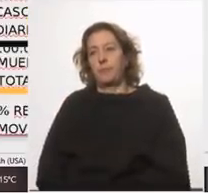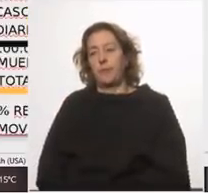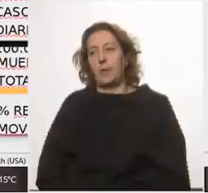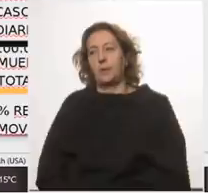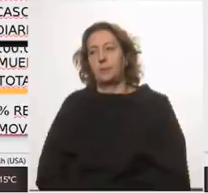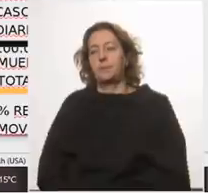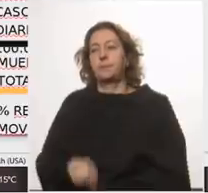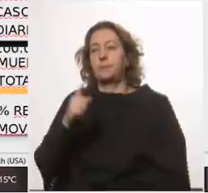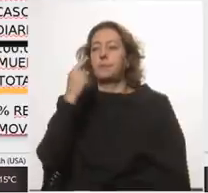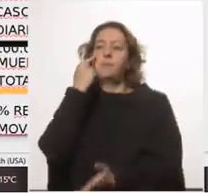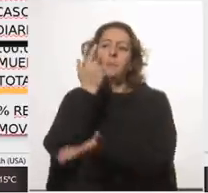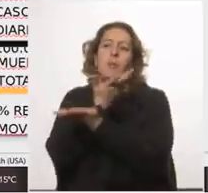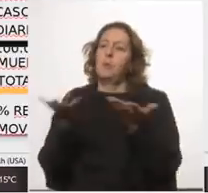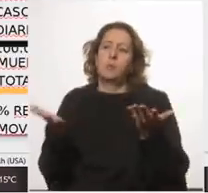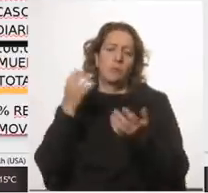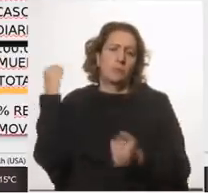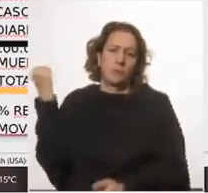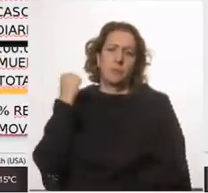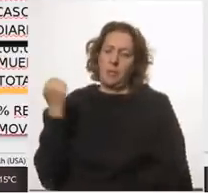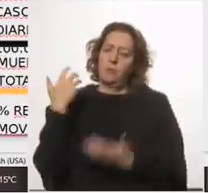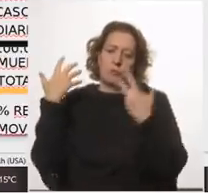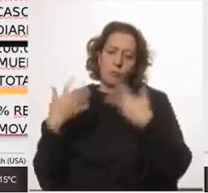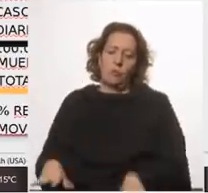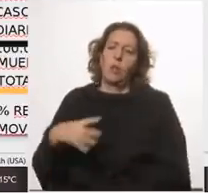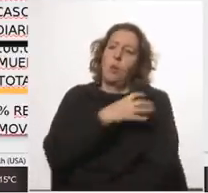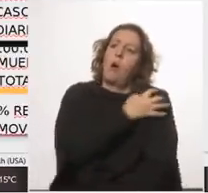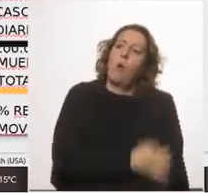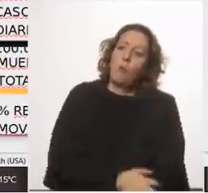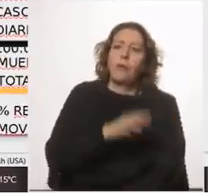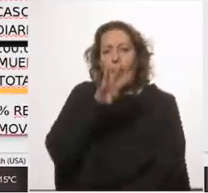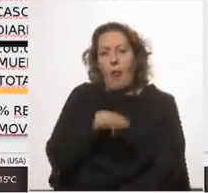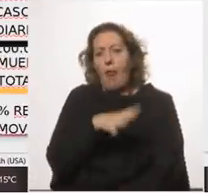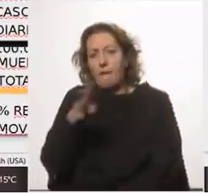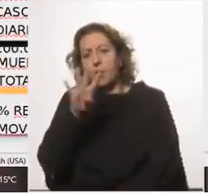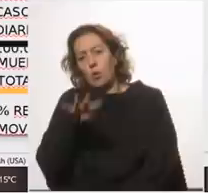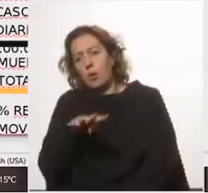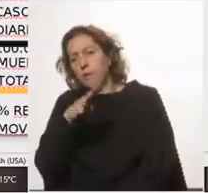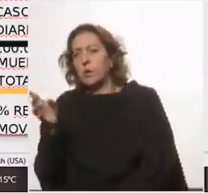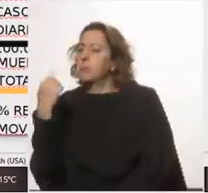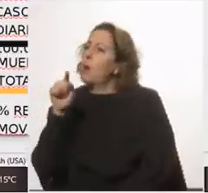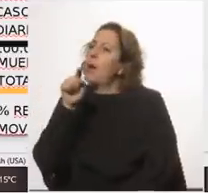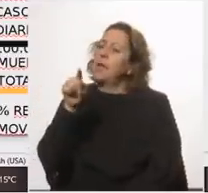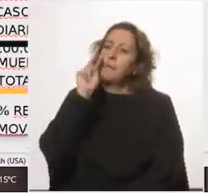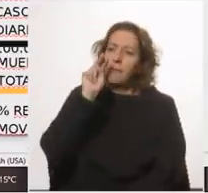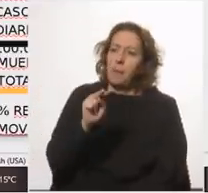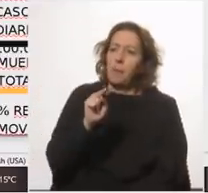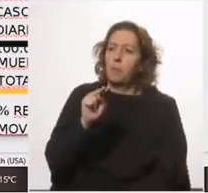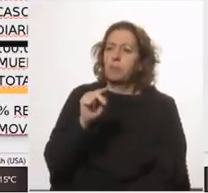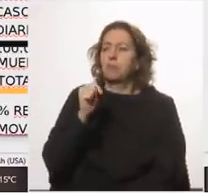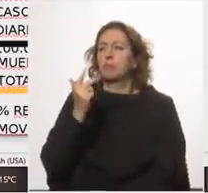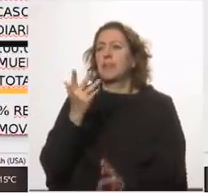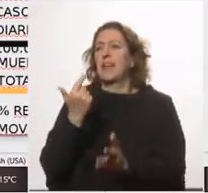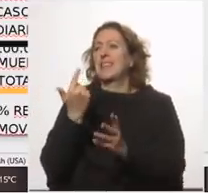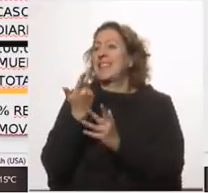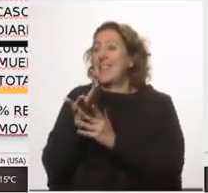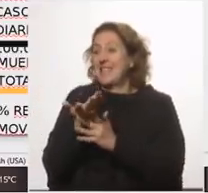este es un indicador clave no, no, no quiero aburrir con tantos gráficos pero ahí tenemos una curva